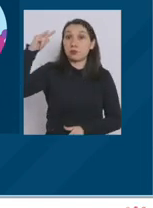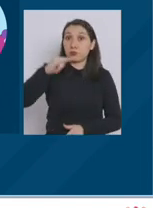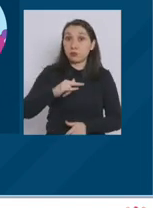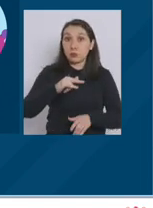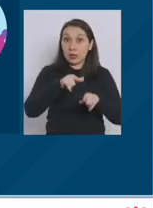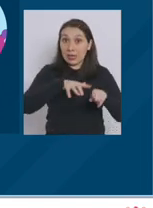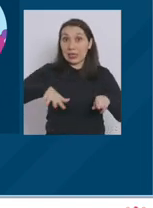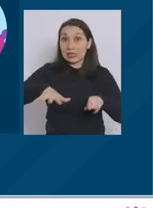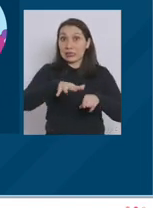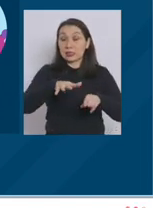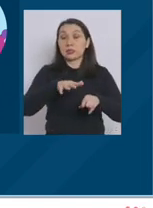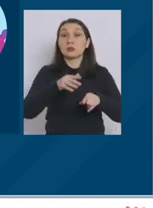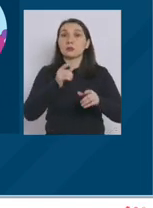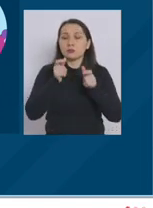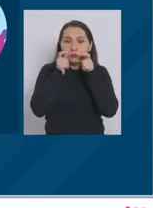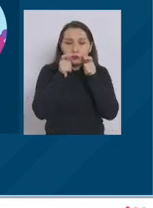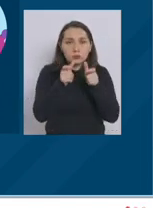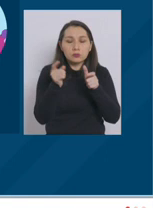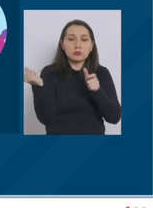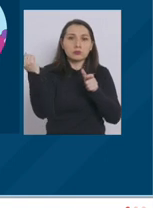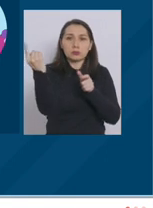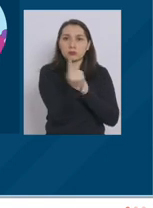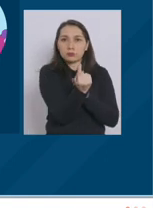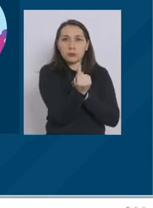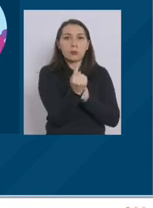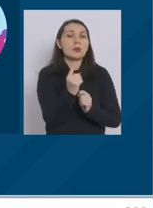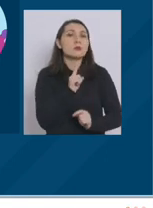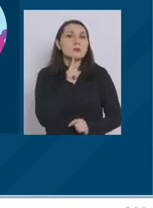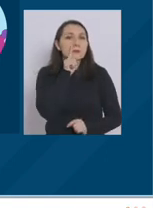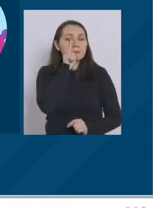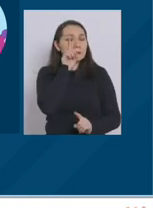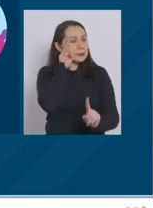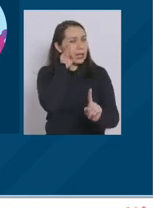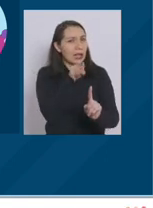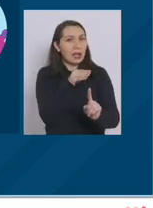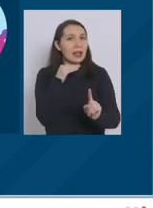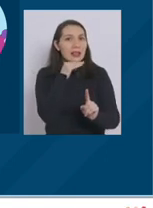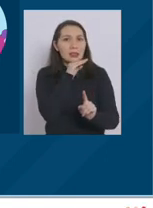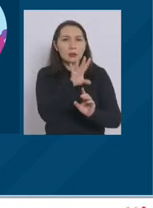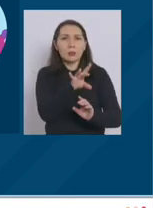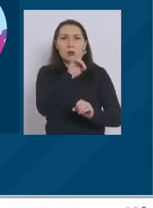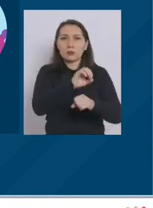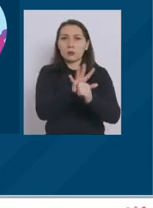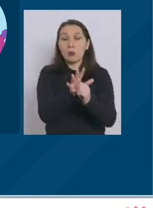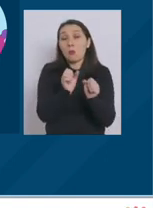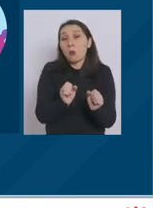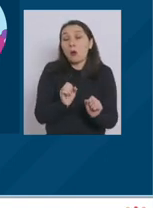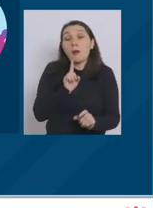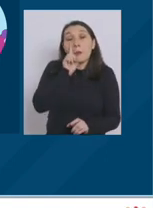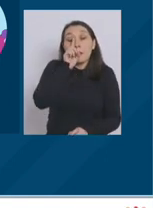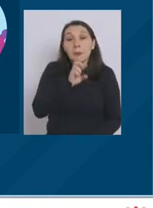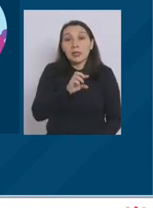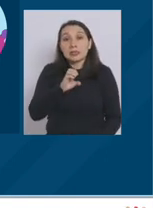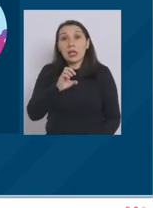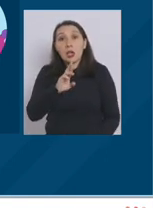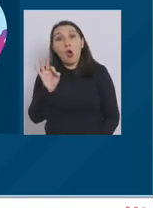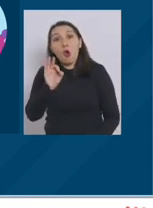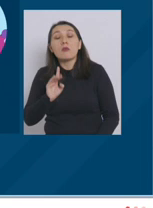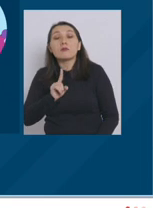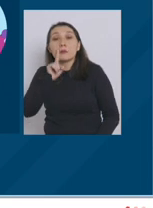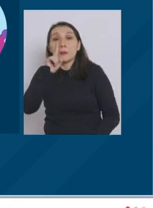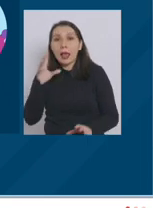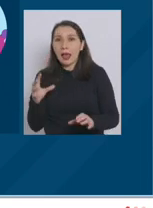sometidos en el momento de su ingreso a un examen de detección directa para SARS-CoV-2, que puede ser un PCR o antígeno.